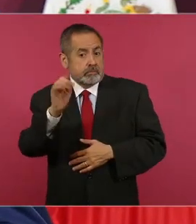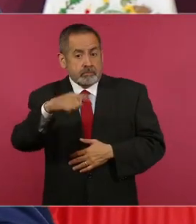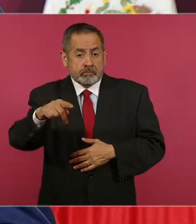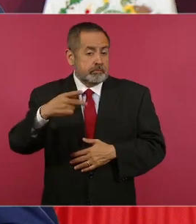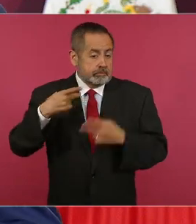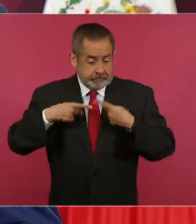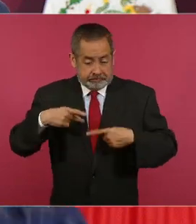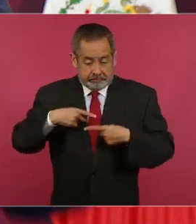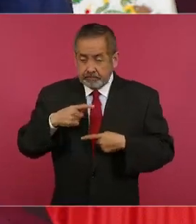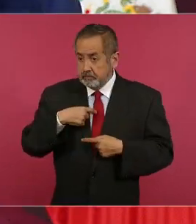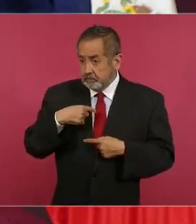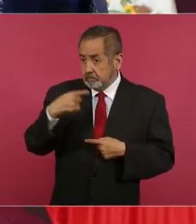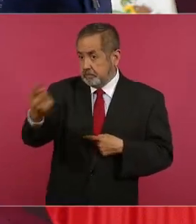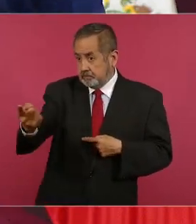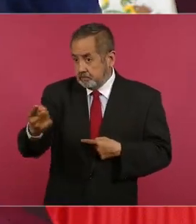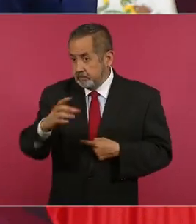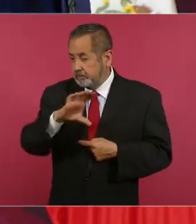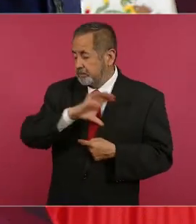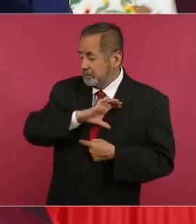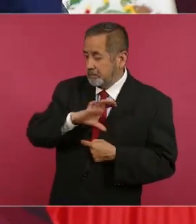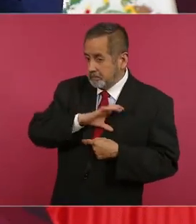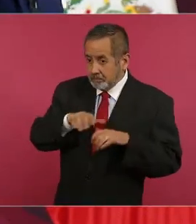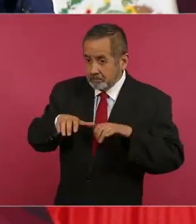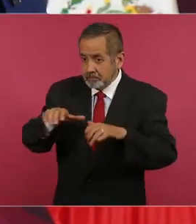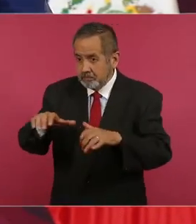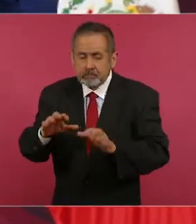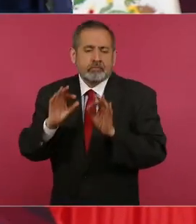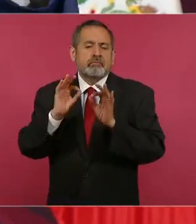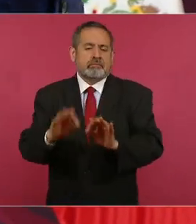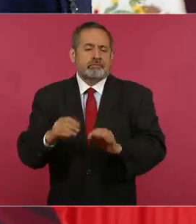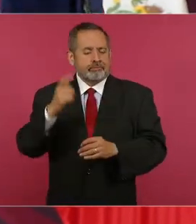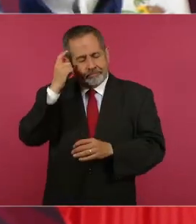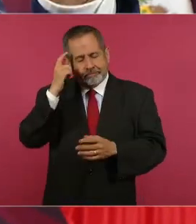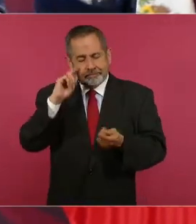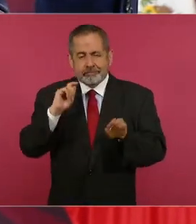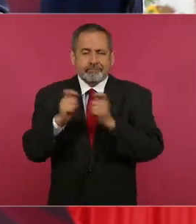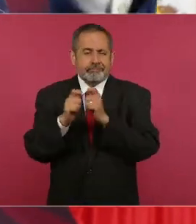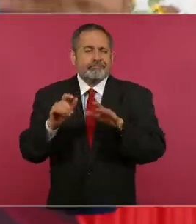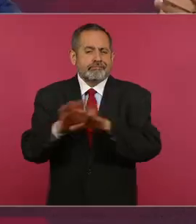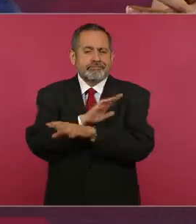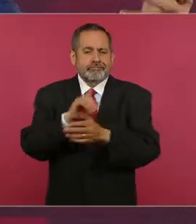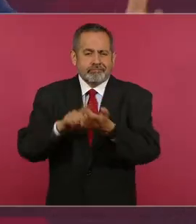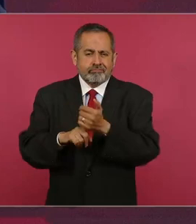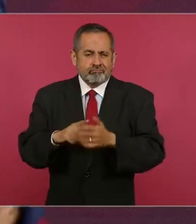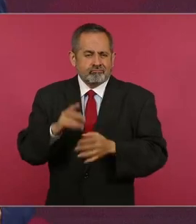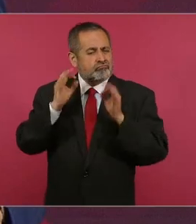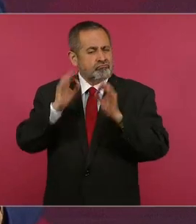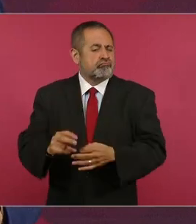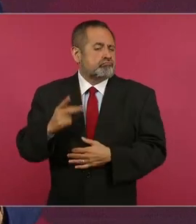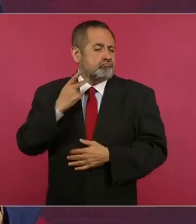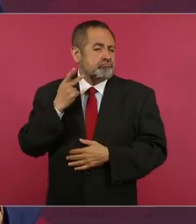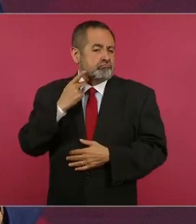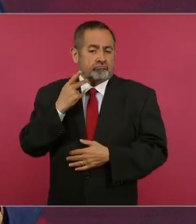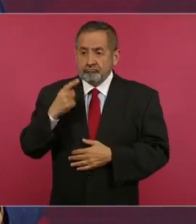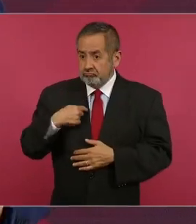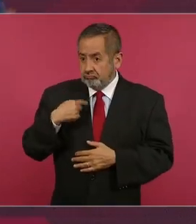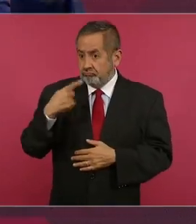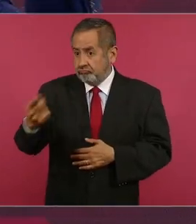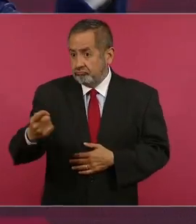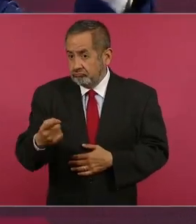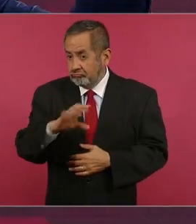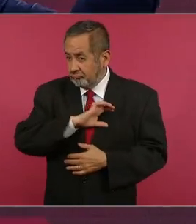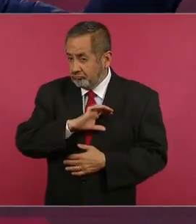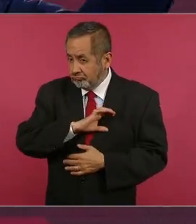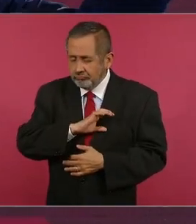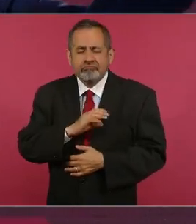ya se está hablando de que hay un político, ya